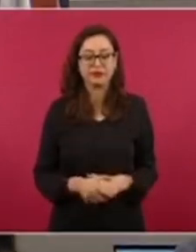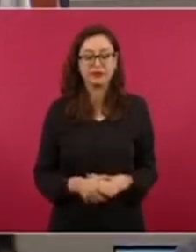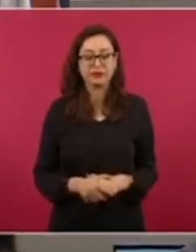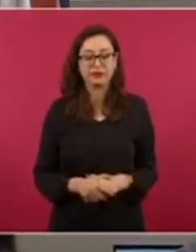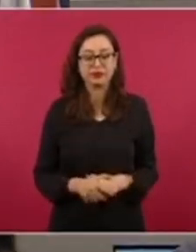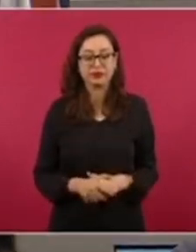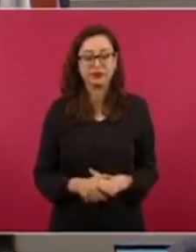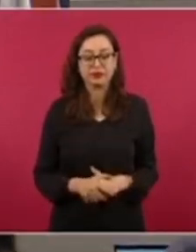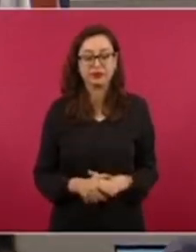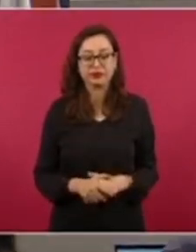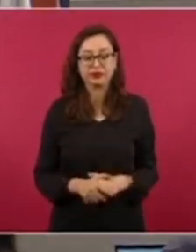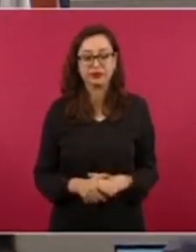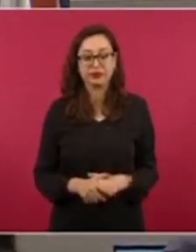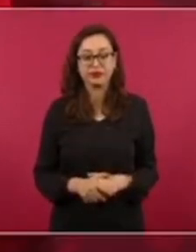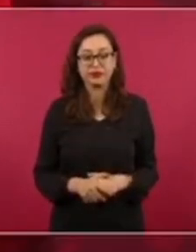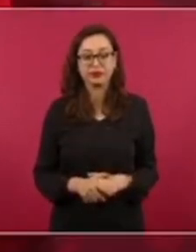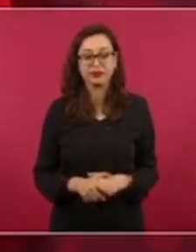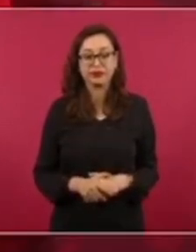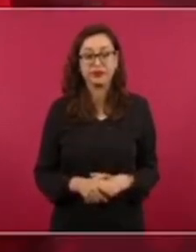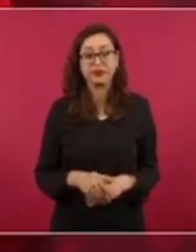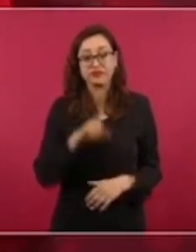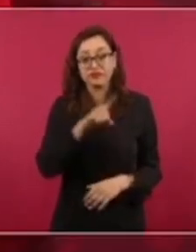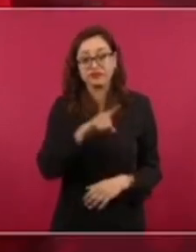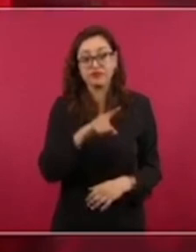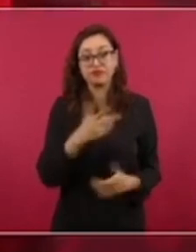Ex presidente de Francia, sí.